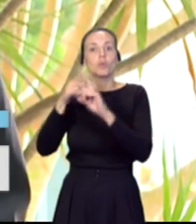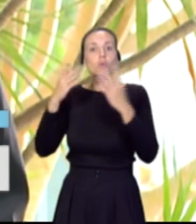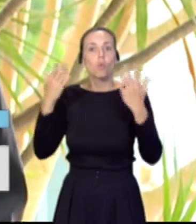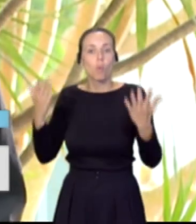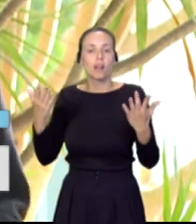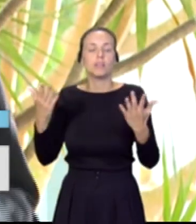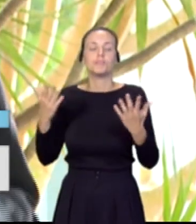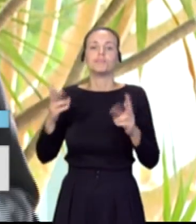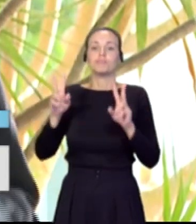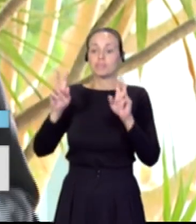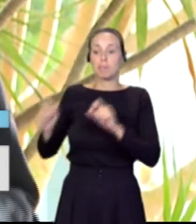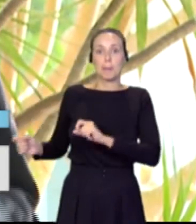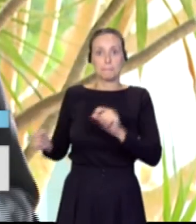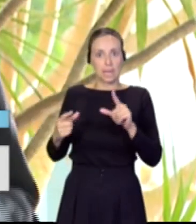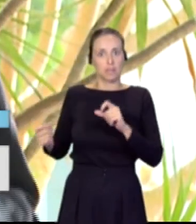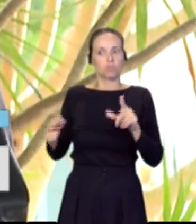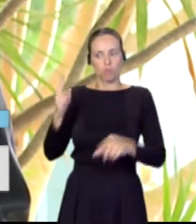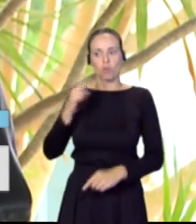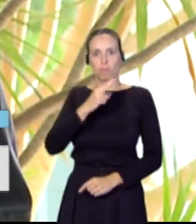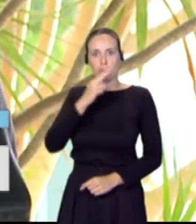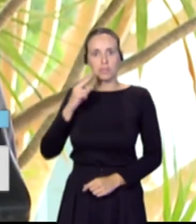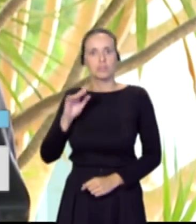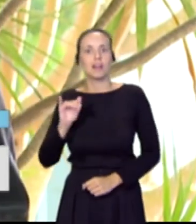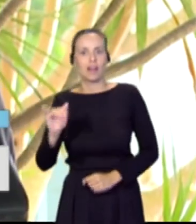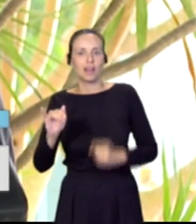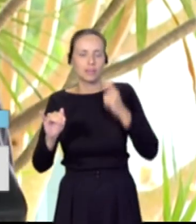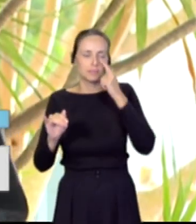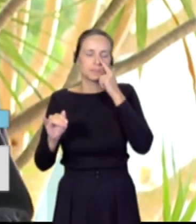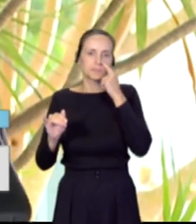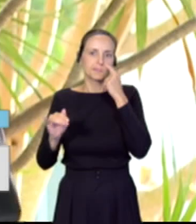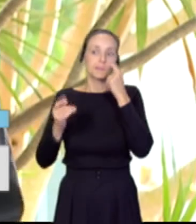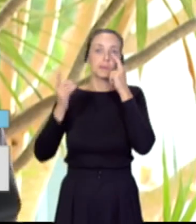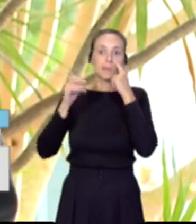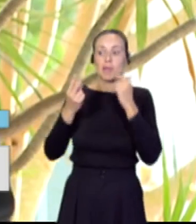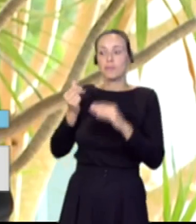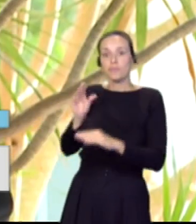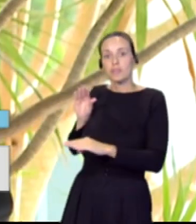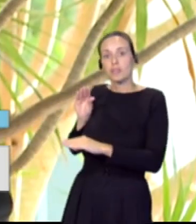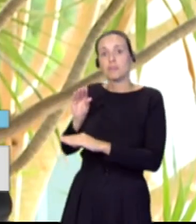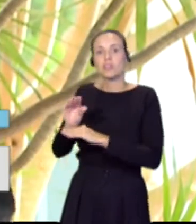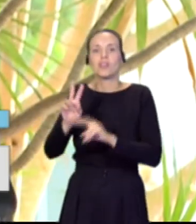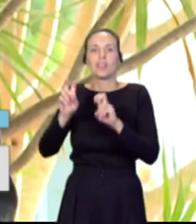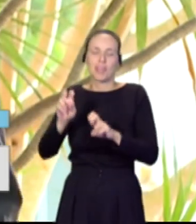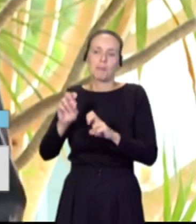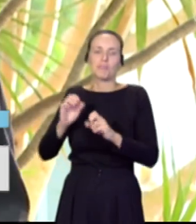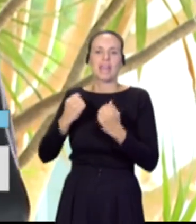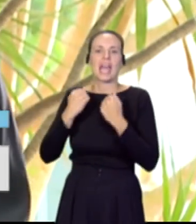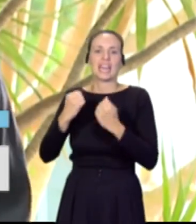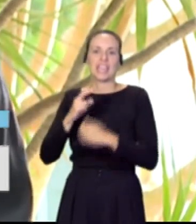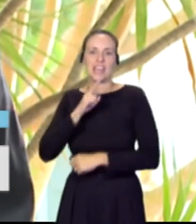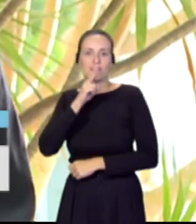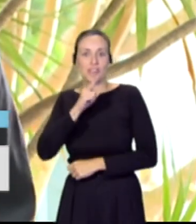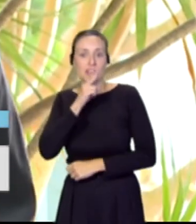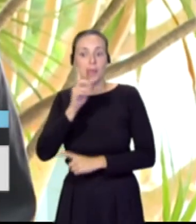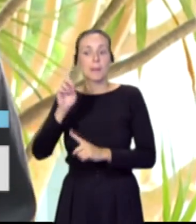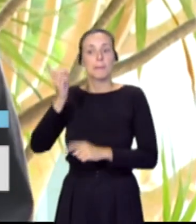migración, así como de inversión en temas como el hidrógeno verde y el desarrollo del